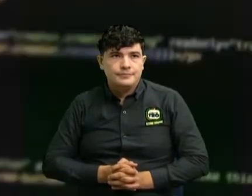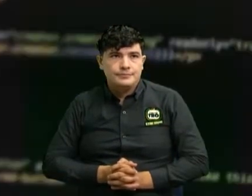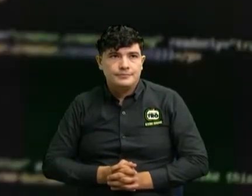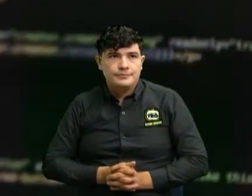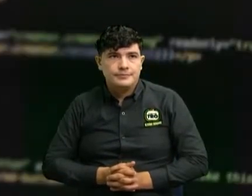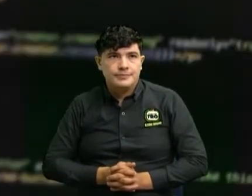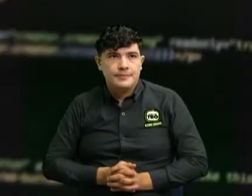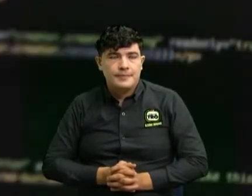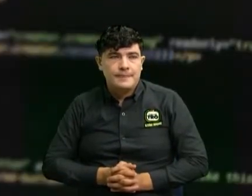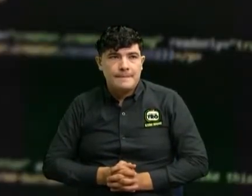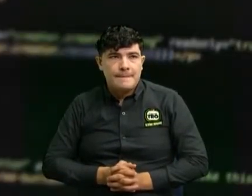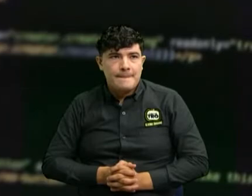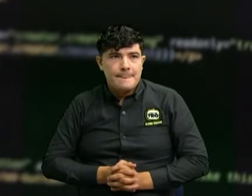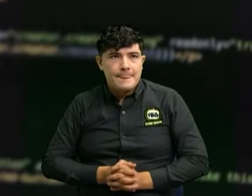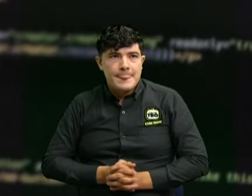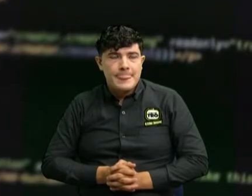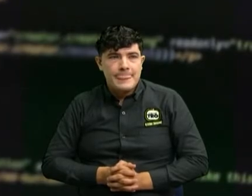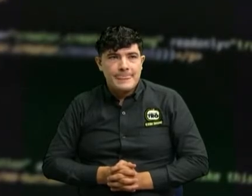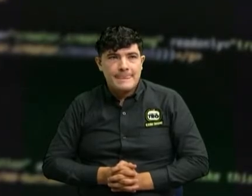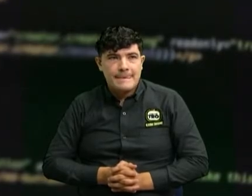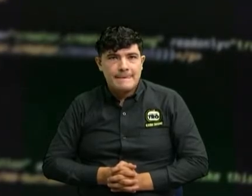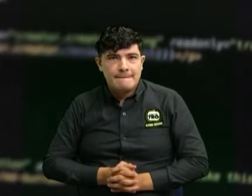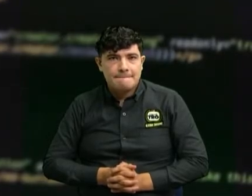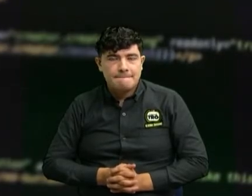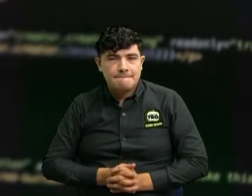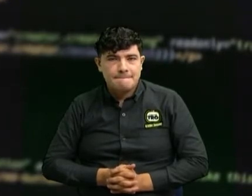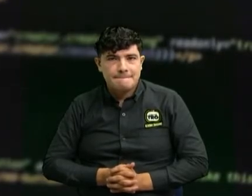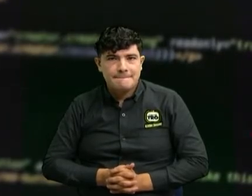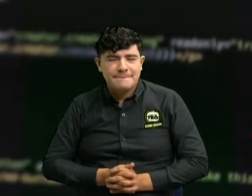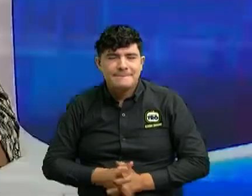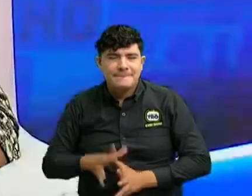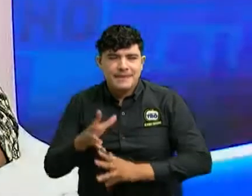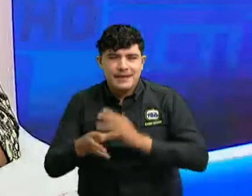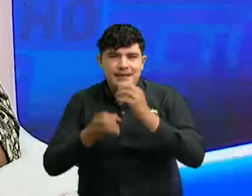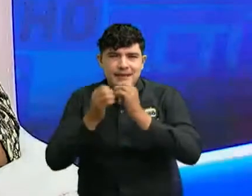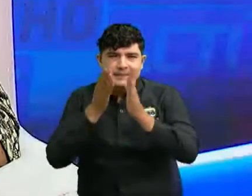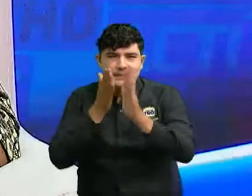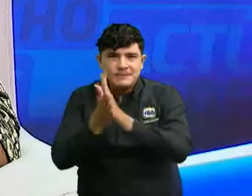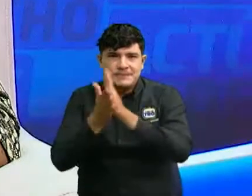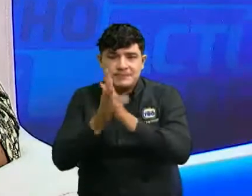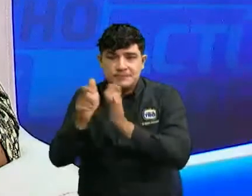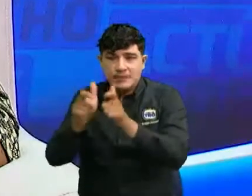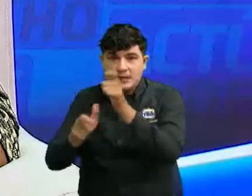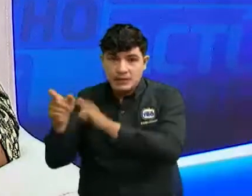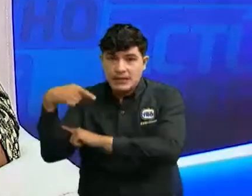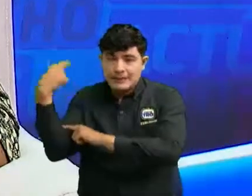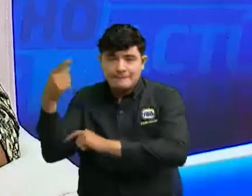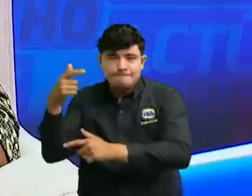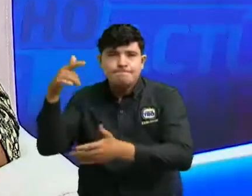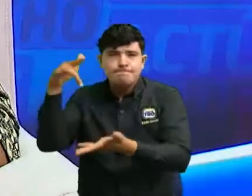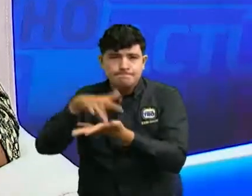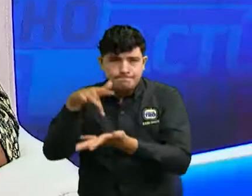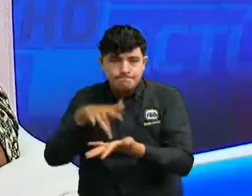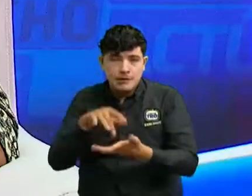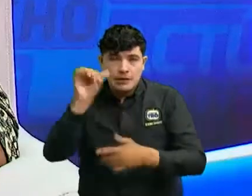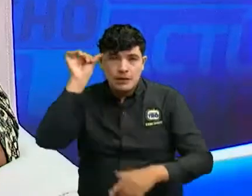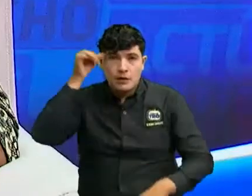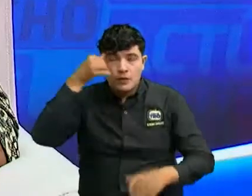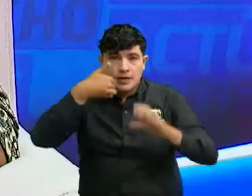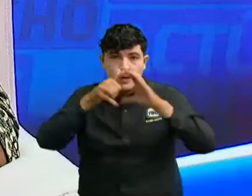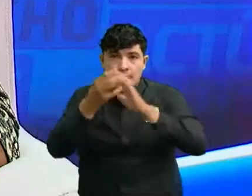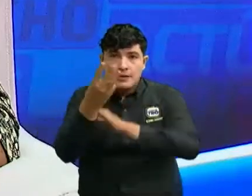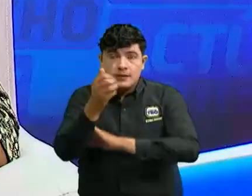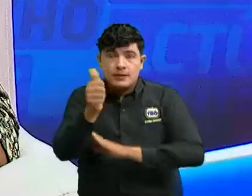cual inició nuestro programa el día de hoy. Bueno, continuamos con la participación de nuestros televidentes. Recuerde que a través del 310-2223